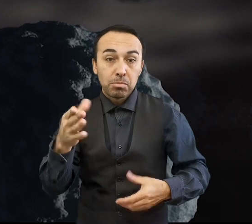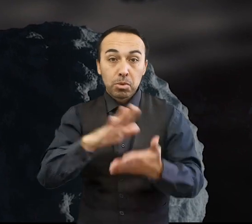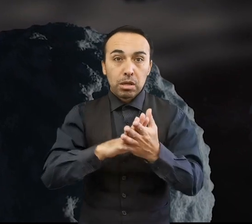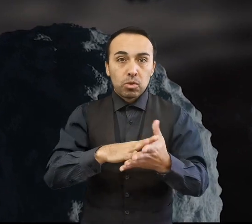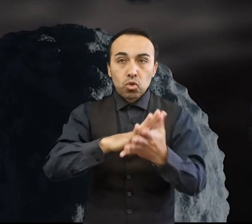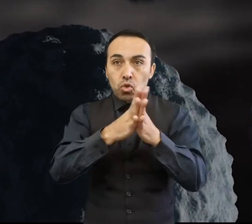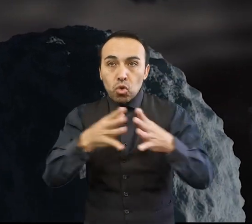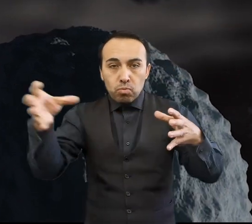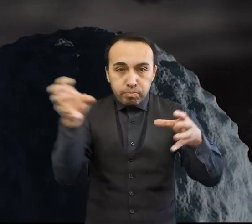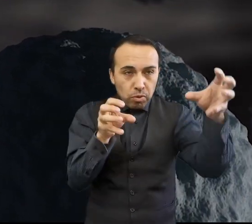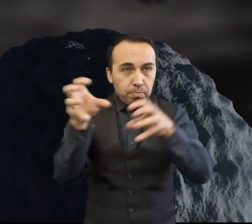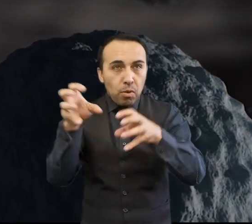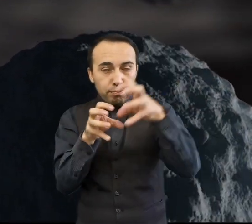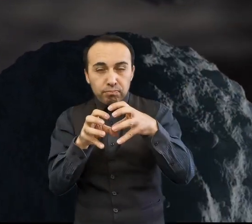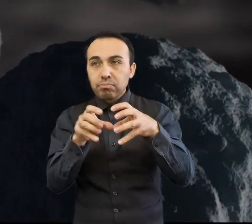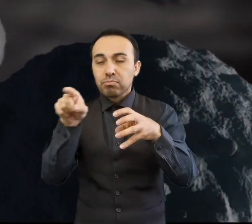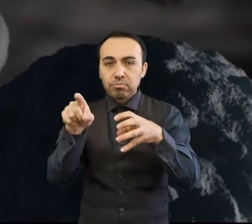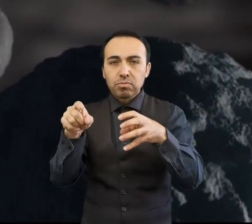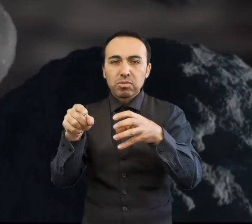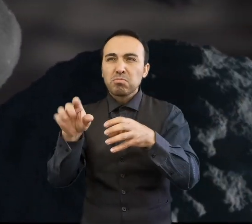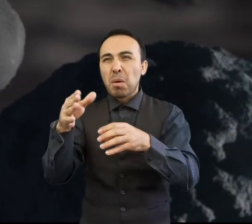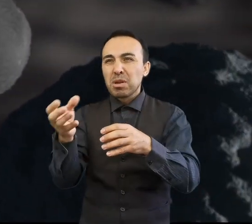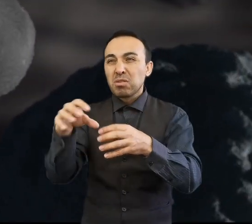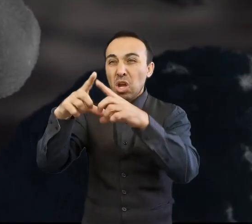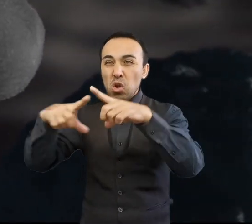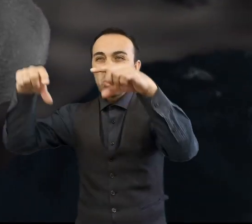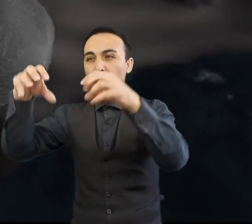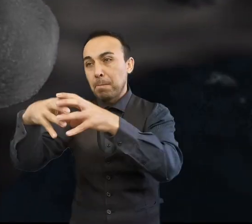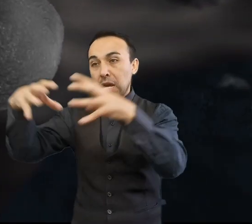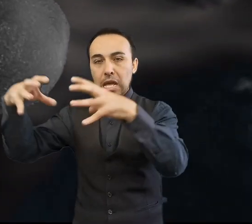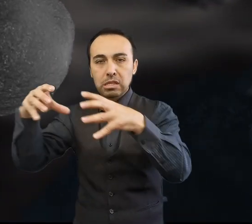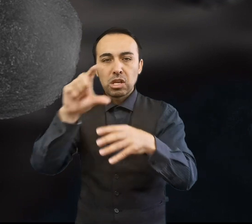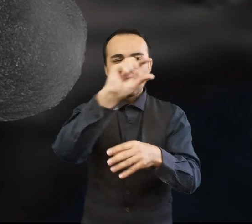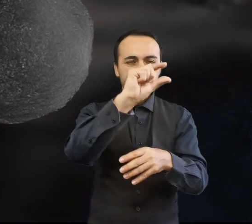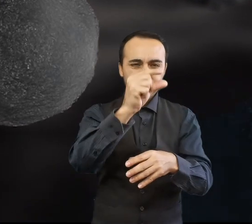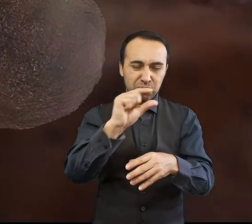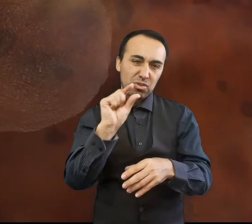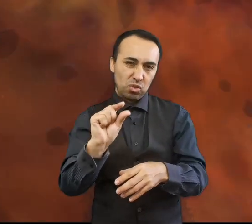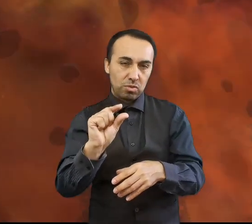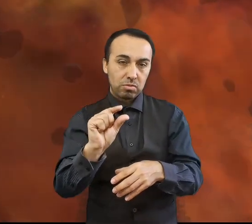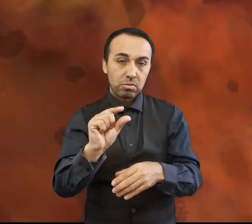celestes más grandes del Cinturón de Asteroides son mucho menores y menos masivos que la Luna.